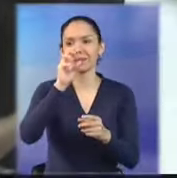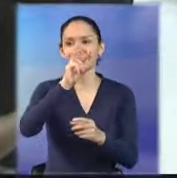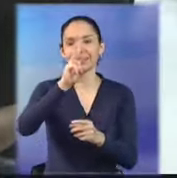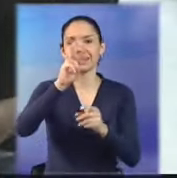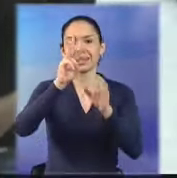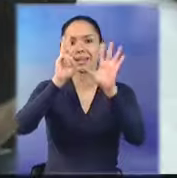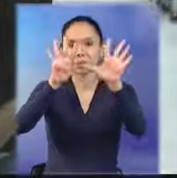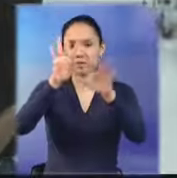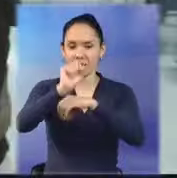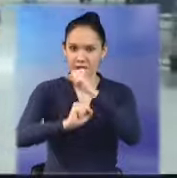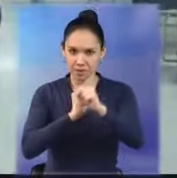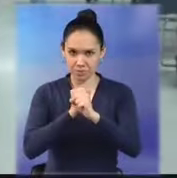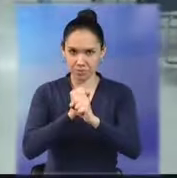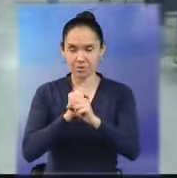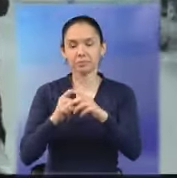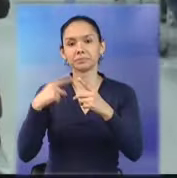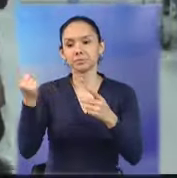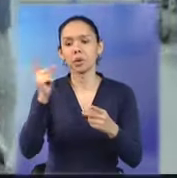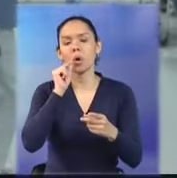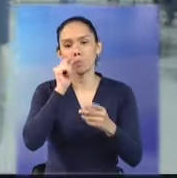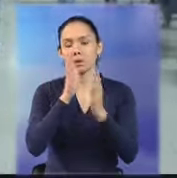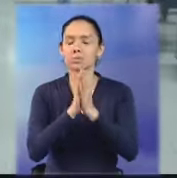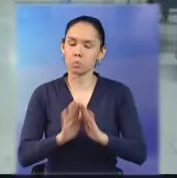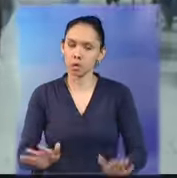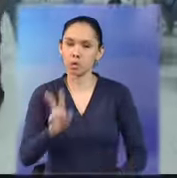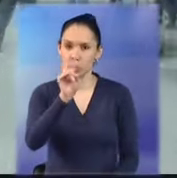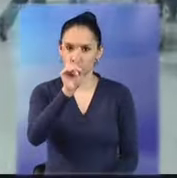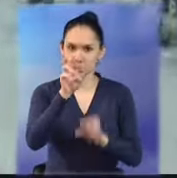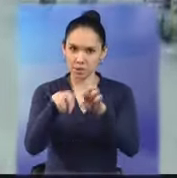Sin embargo, otros dos hombres sí fallecieron.